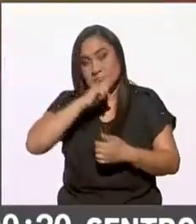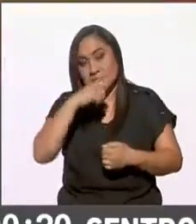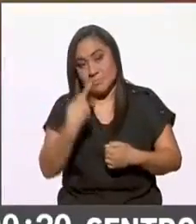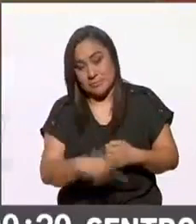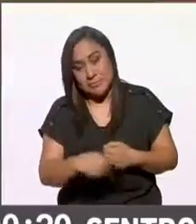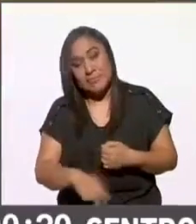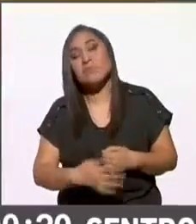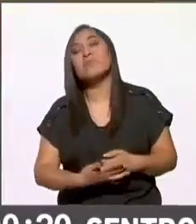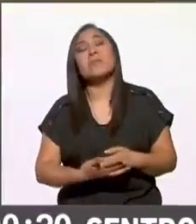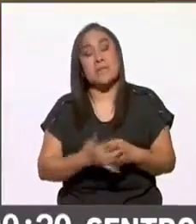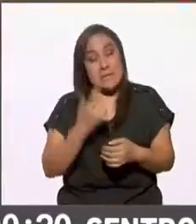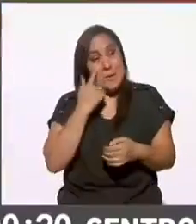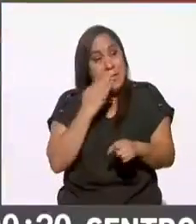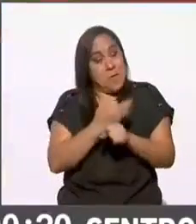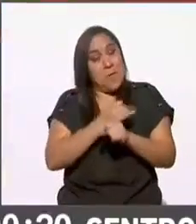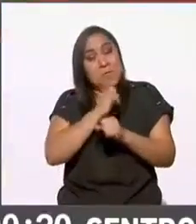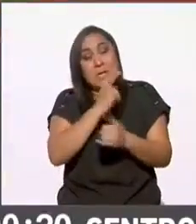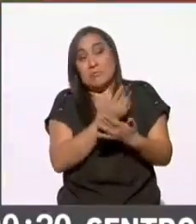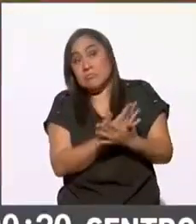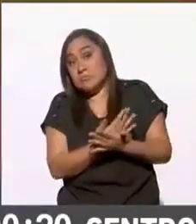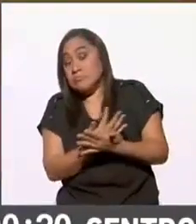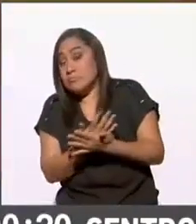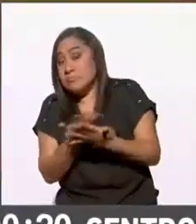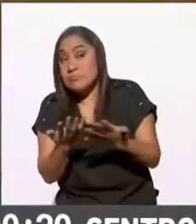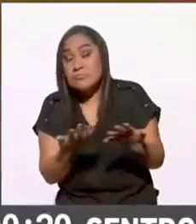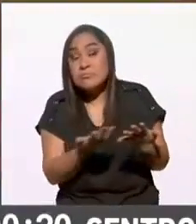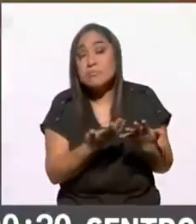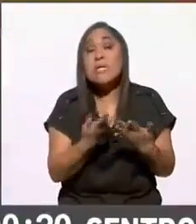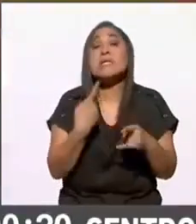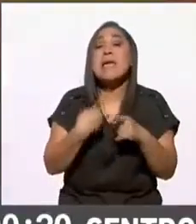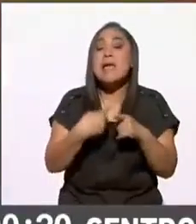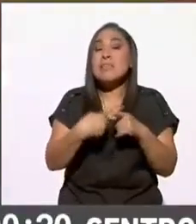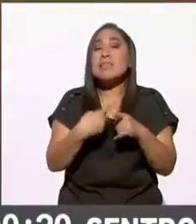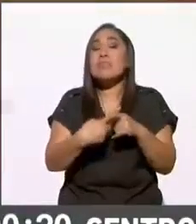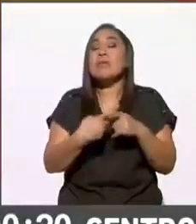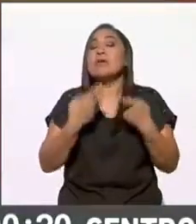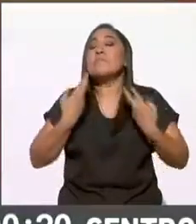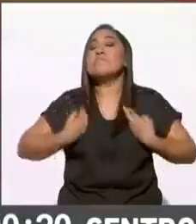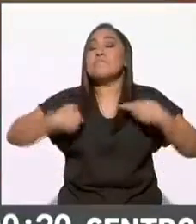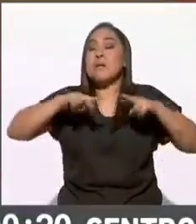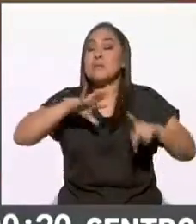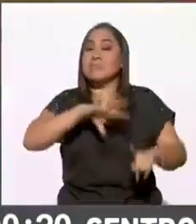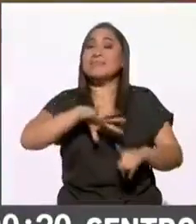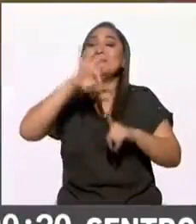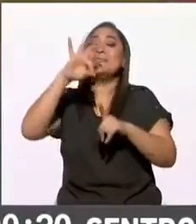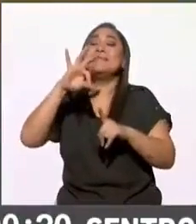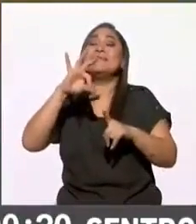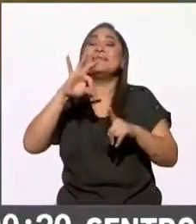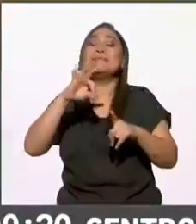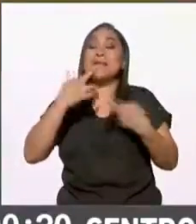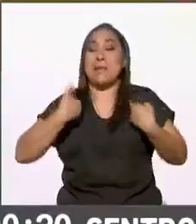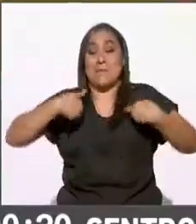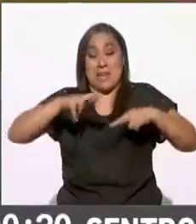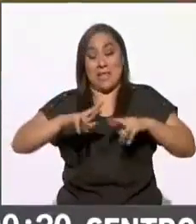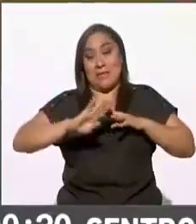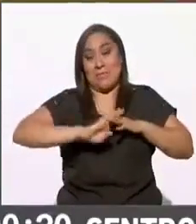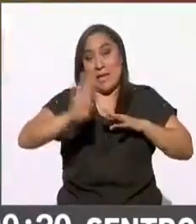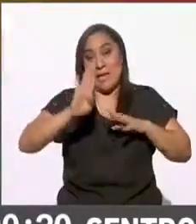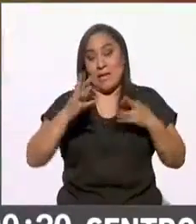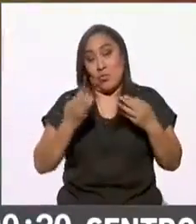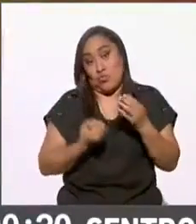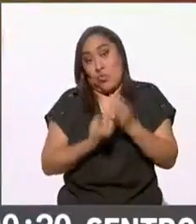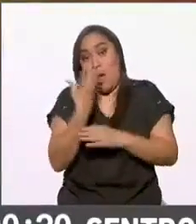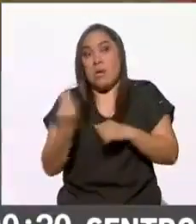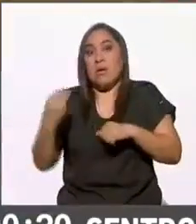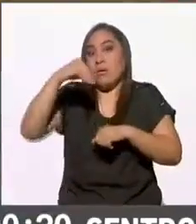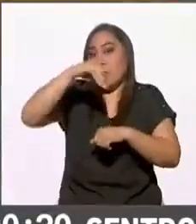México también estamos esperando que nos dé a conocer pues quién será el representante de los migrantes en la Ciudad de México una nueva figura